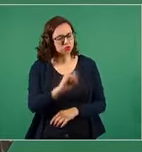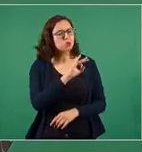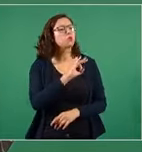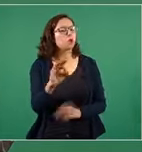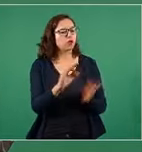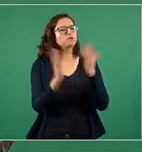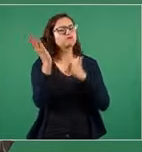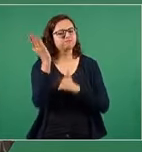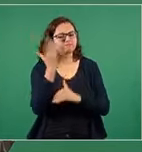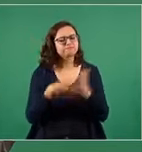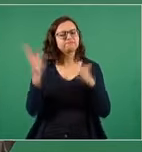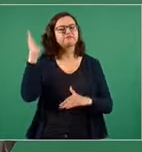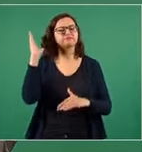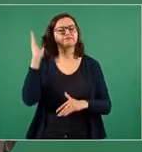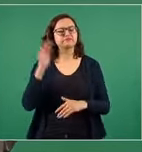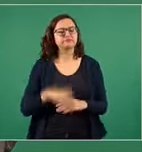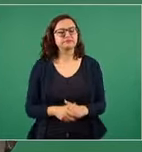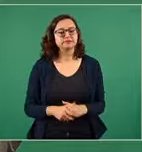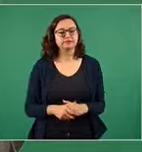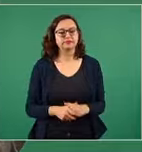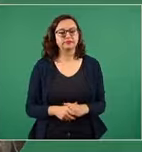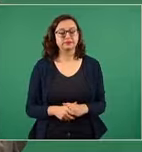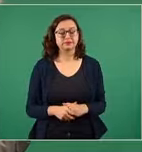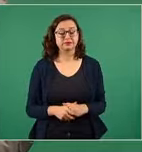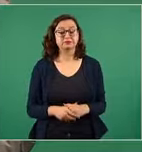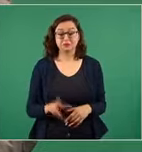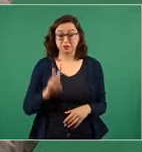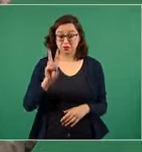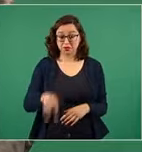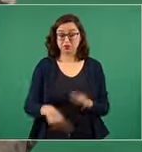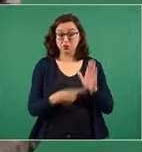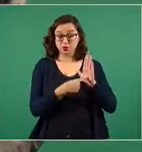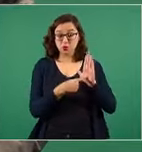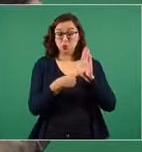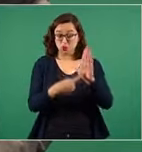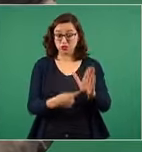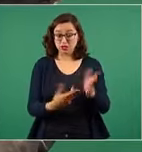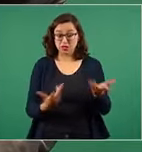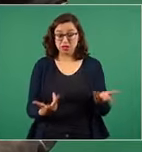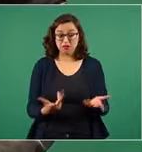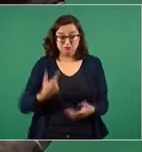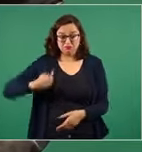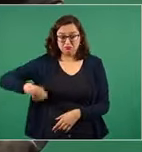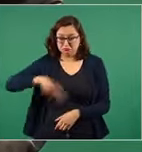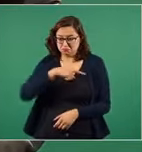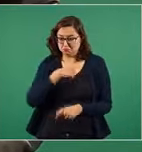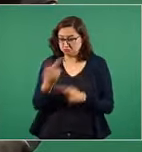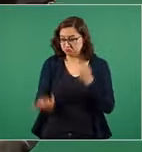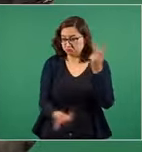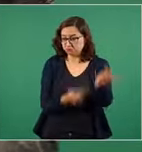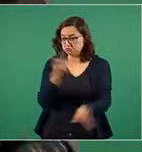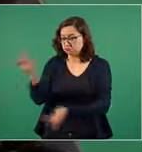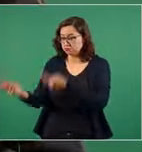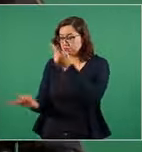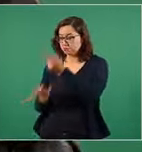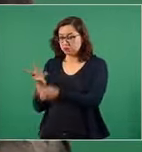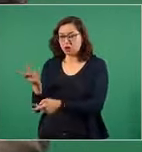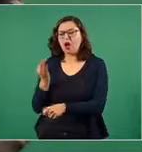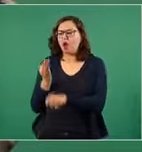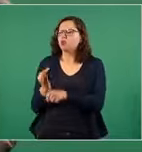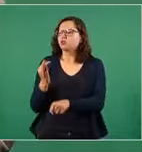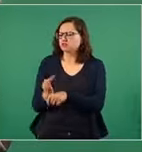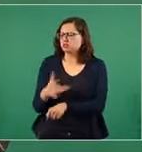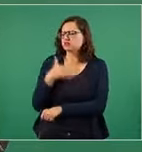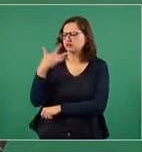se las puedo mostrar, dice cómo está ahora, mal.